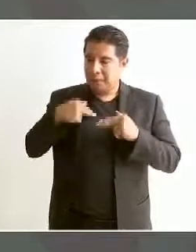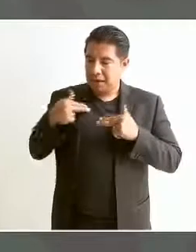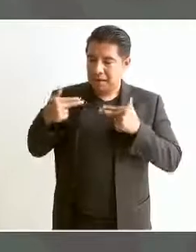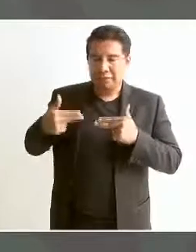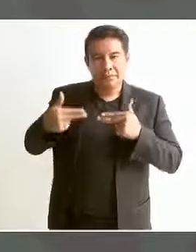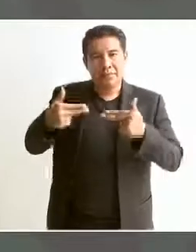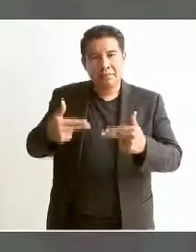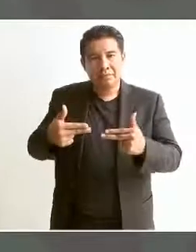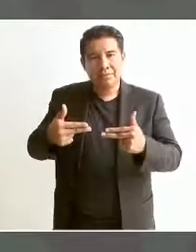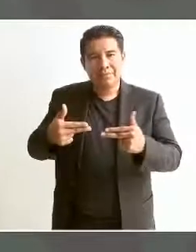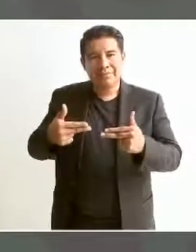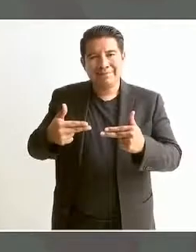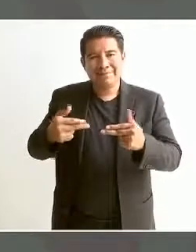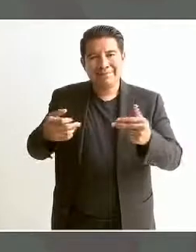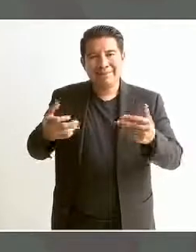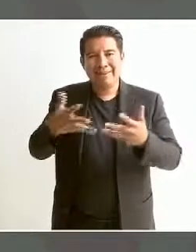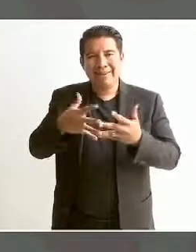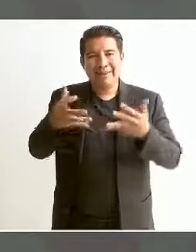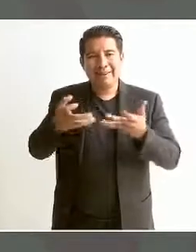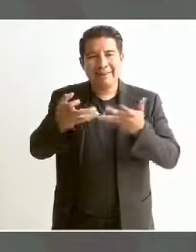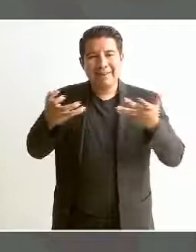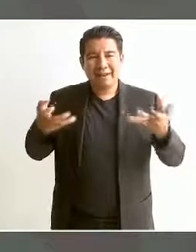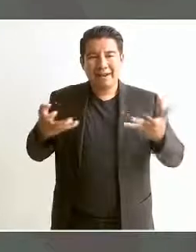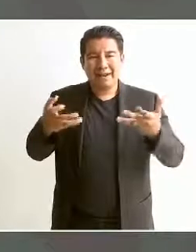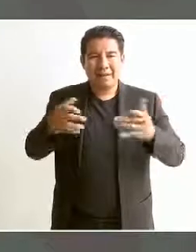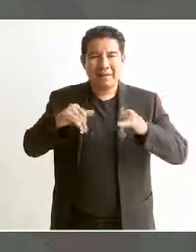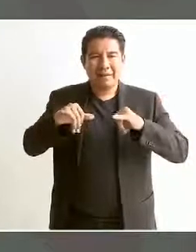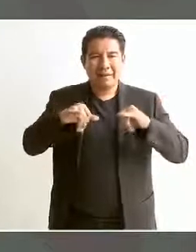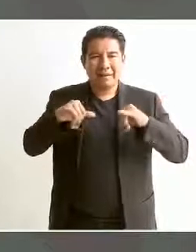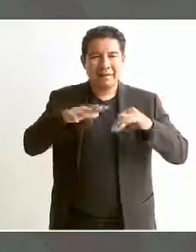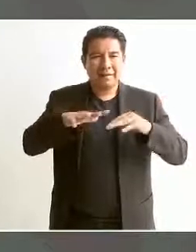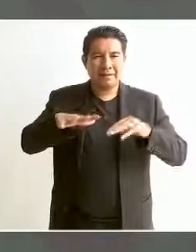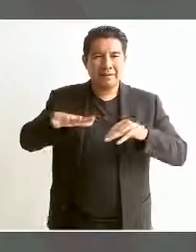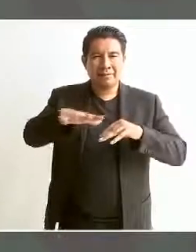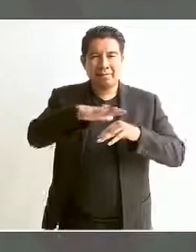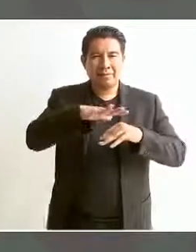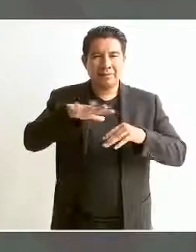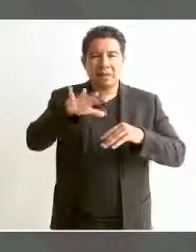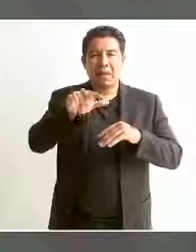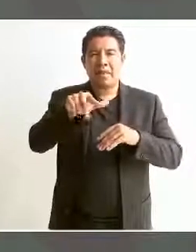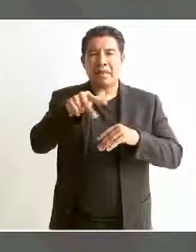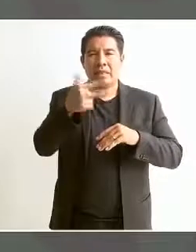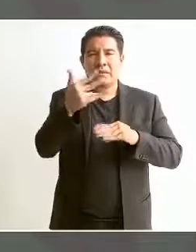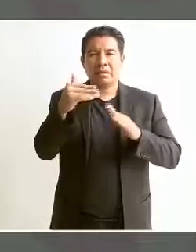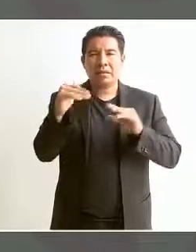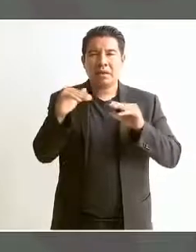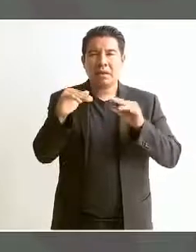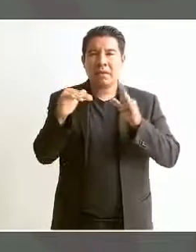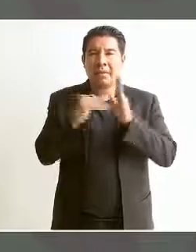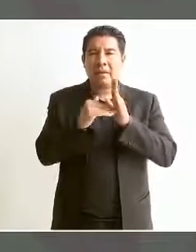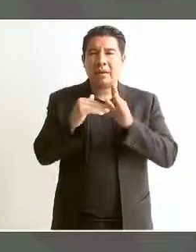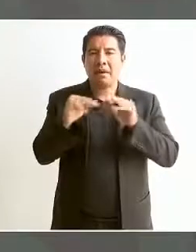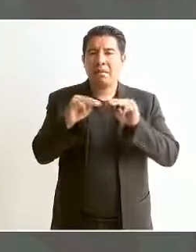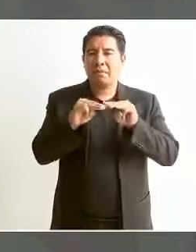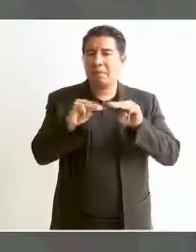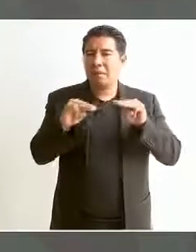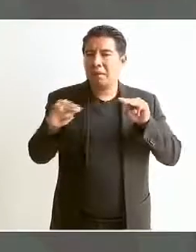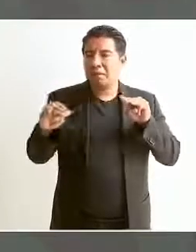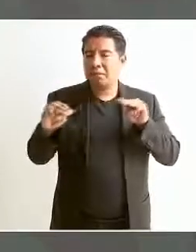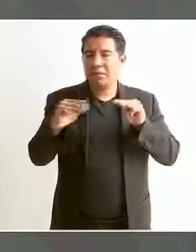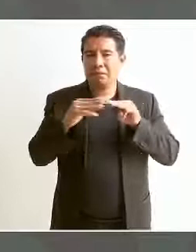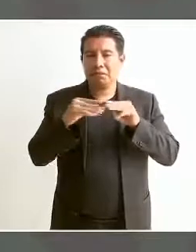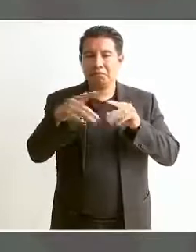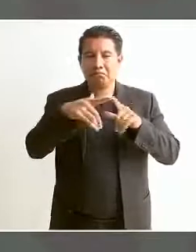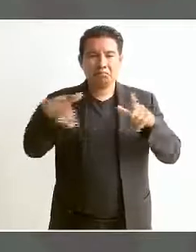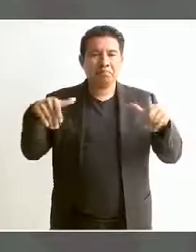Es un terreno de 13 mil metros cuadrados, una quinta,